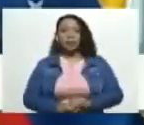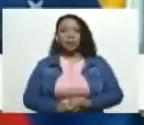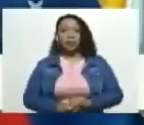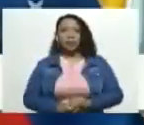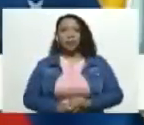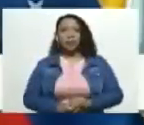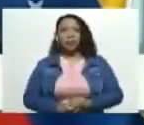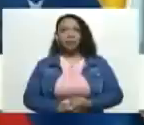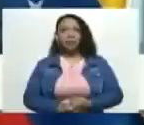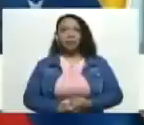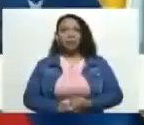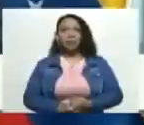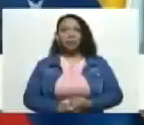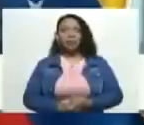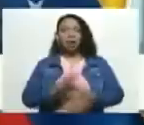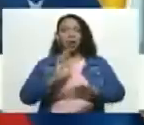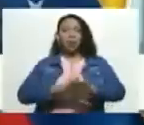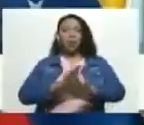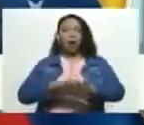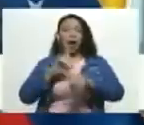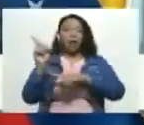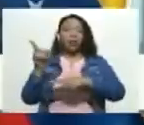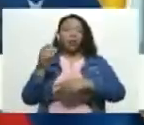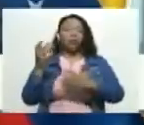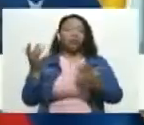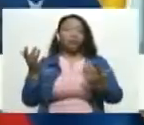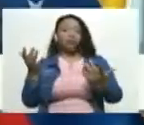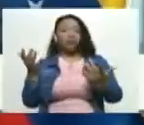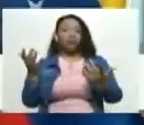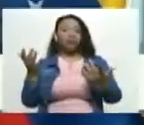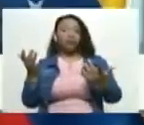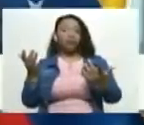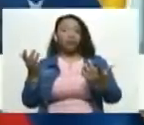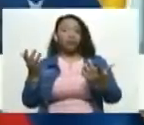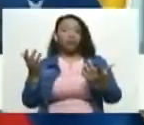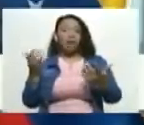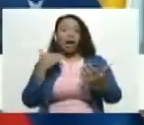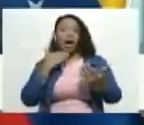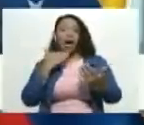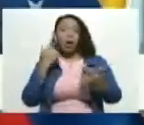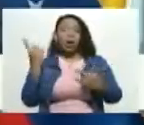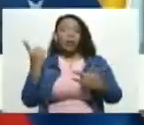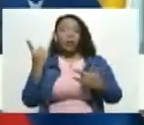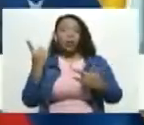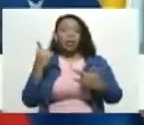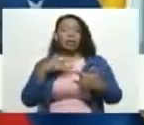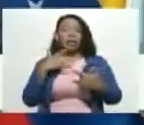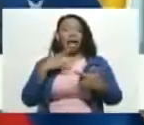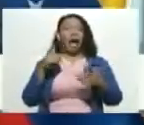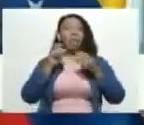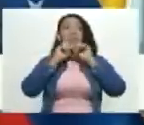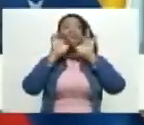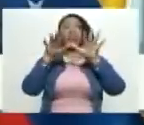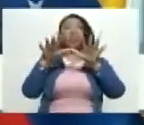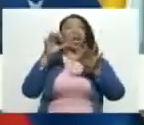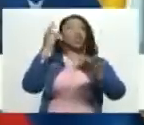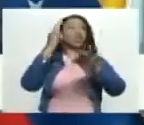esto es algo digamos donde ellos se sintieron bendecidos y afortunados